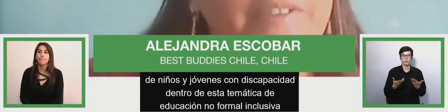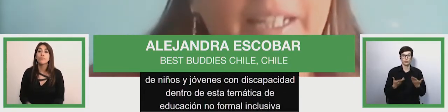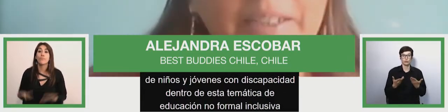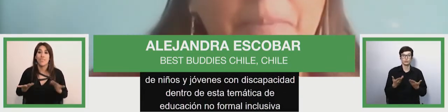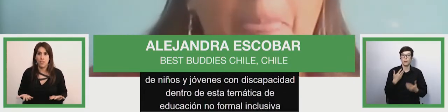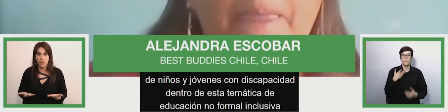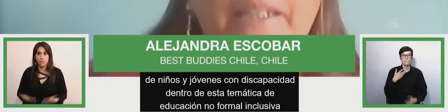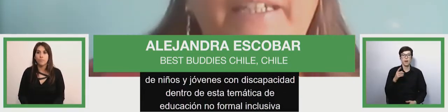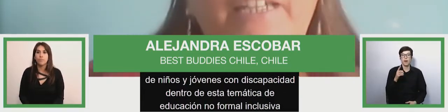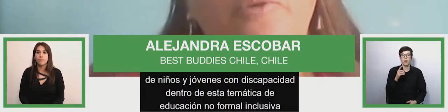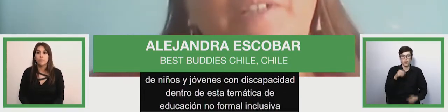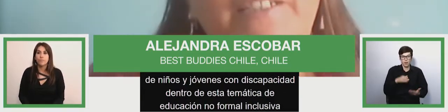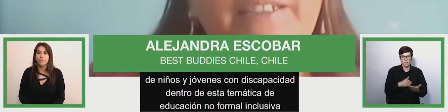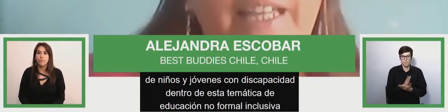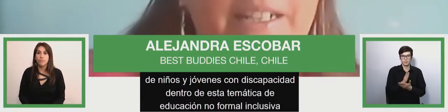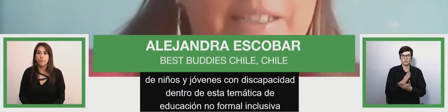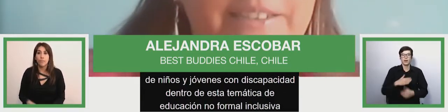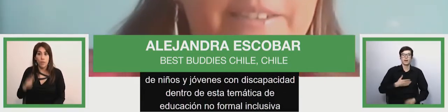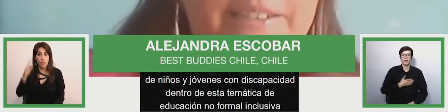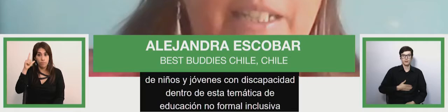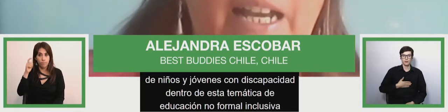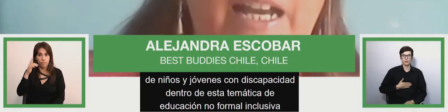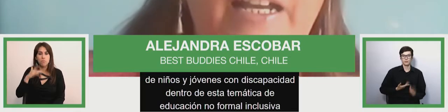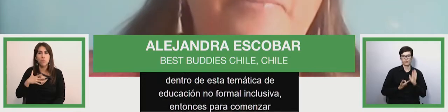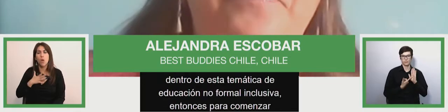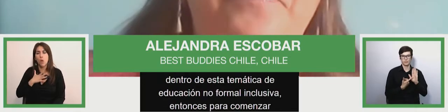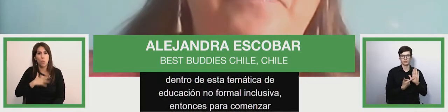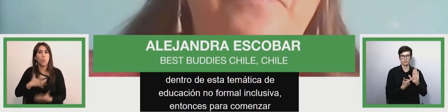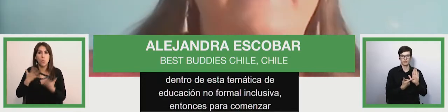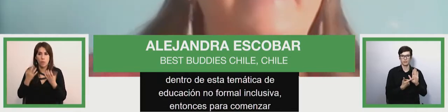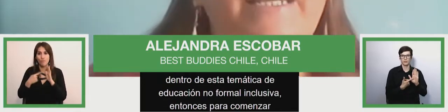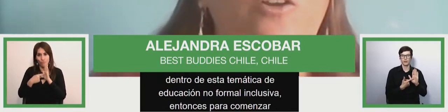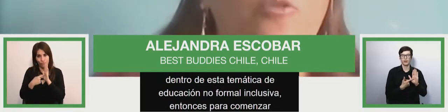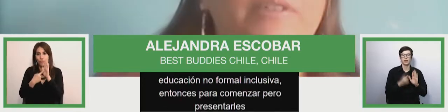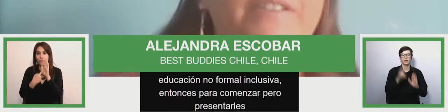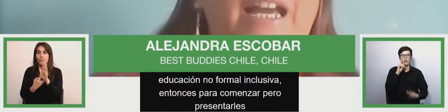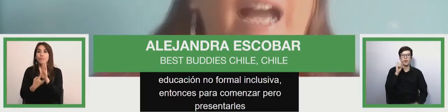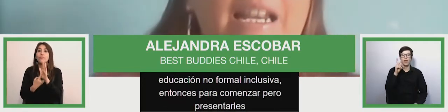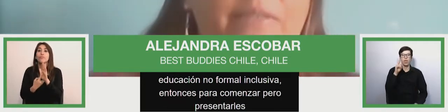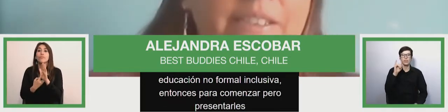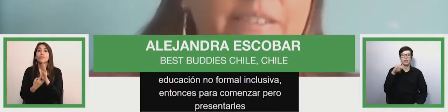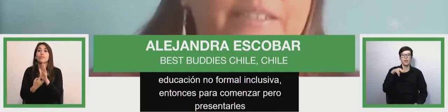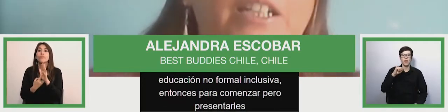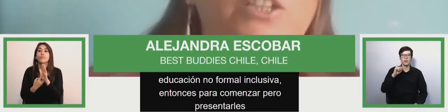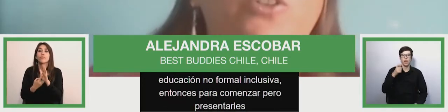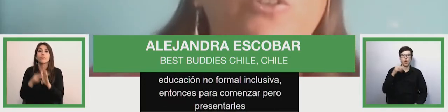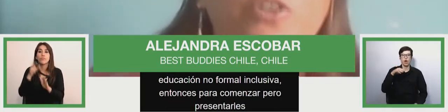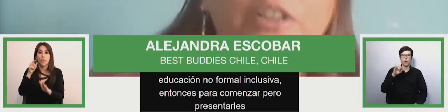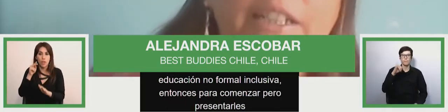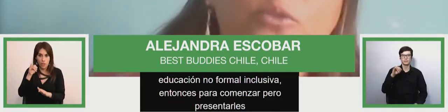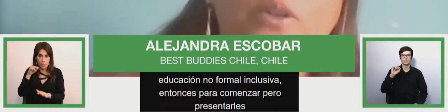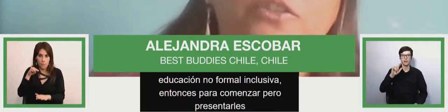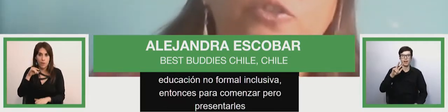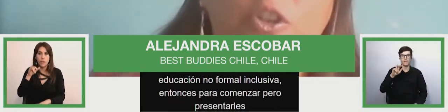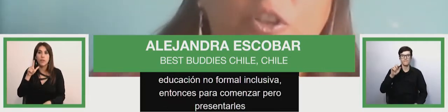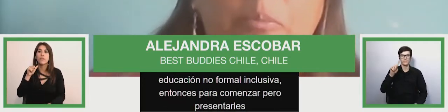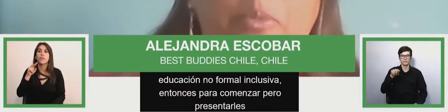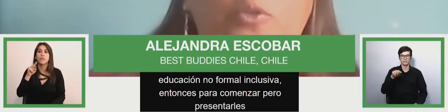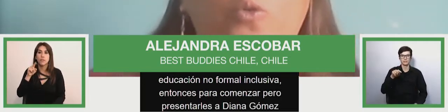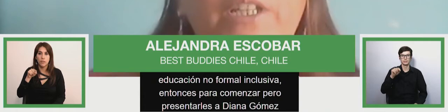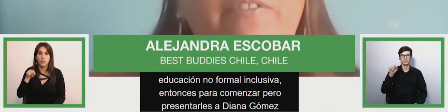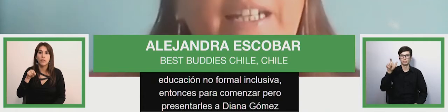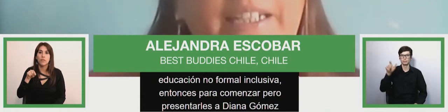comenzar, quiero presentarles a Adriana Gómez Alves, es doctora en educación